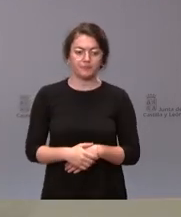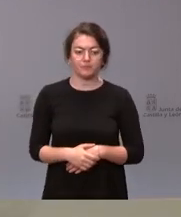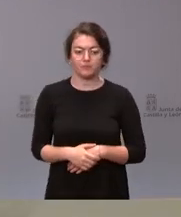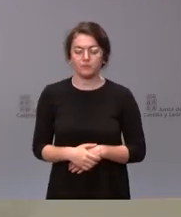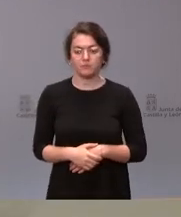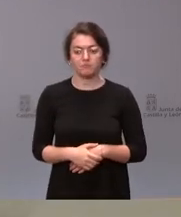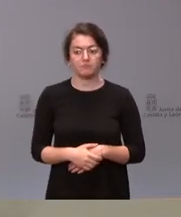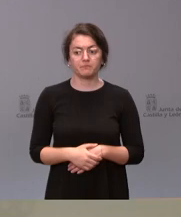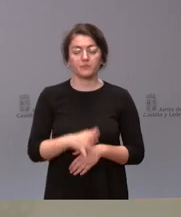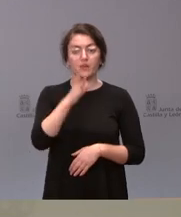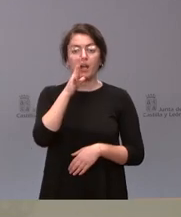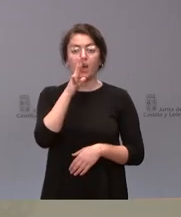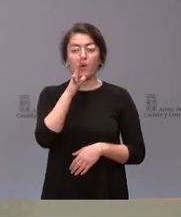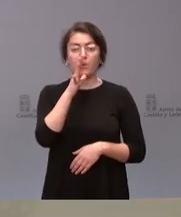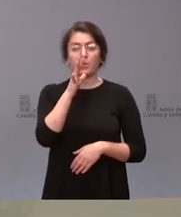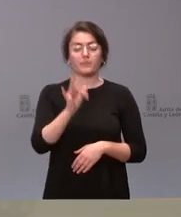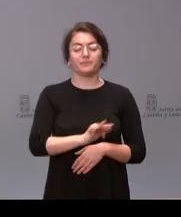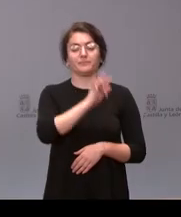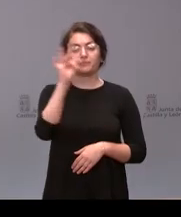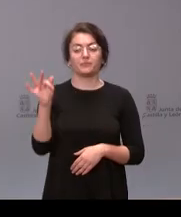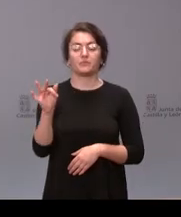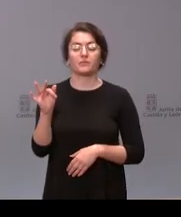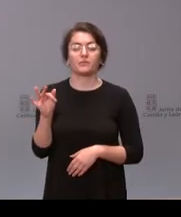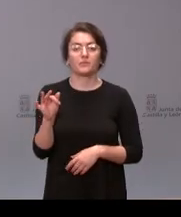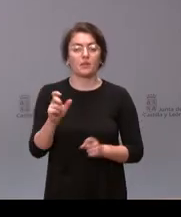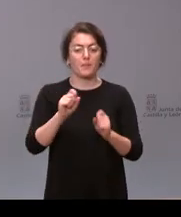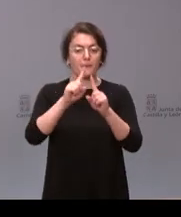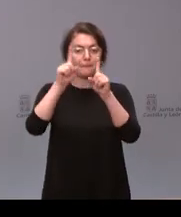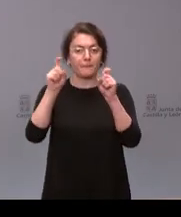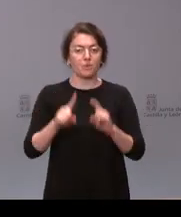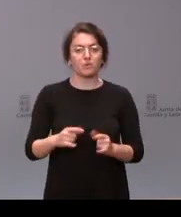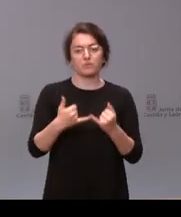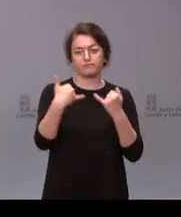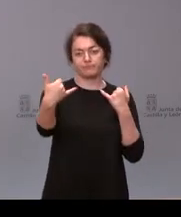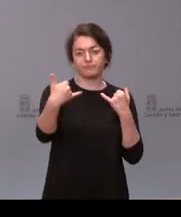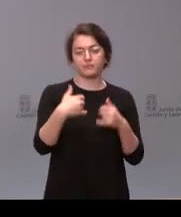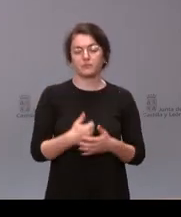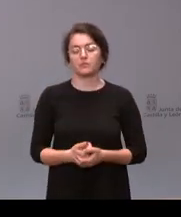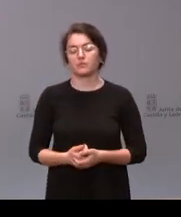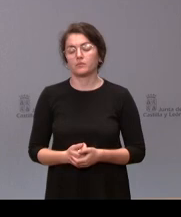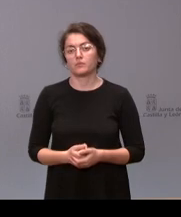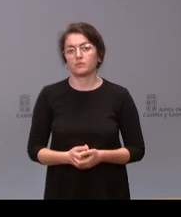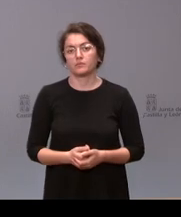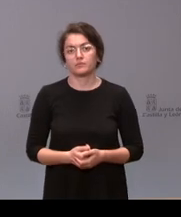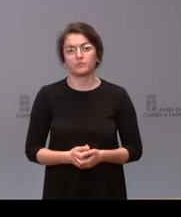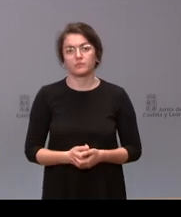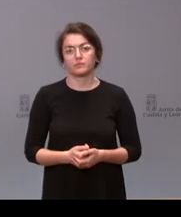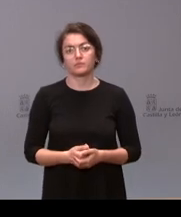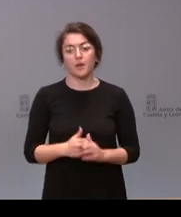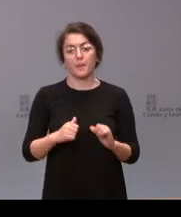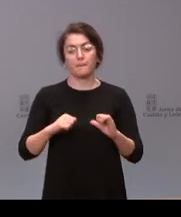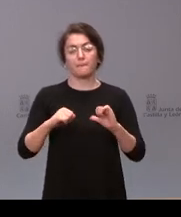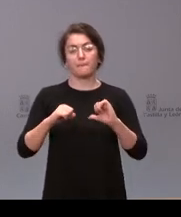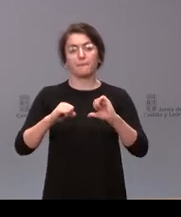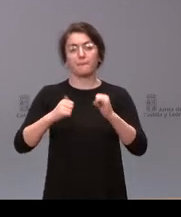Pues vamos a abrir ya un turno de preguntas con los compañeros que nos siguen por videoconferencia. Lo vamos a iniciar con Encarna